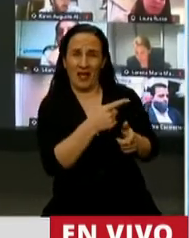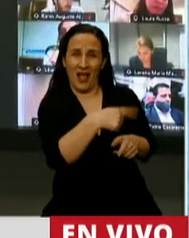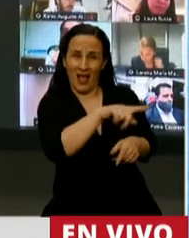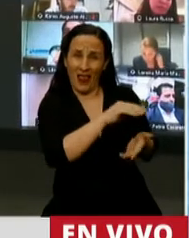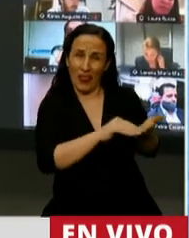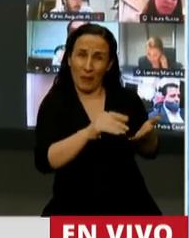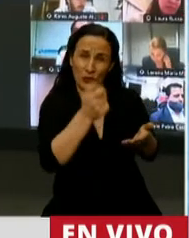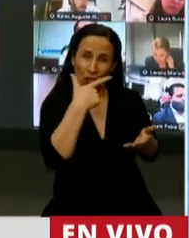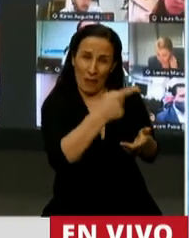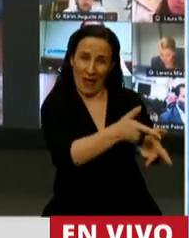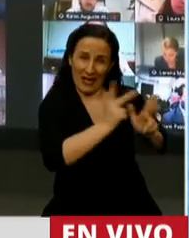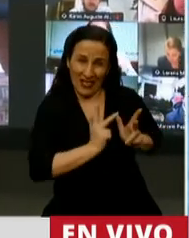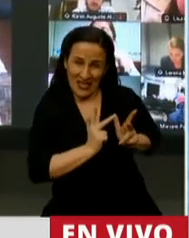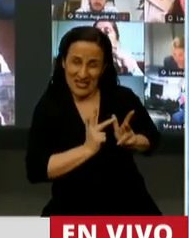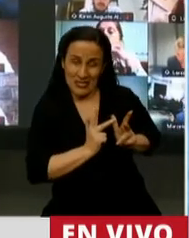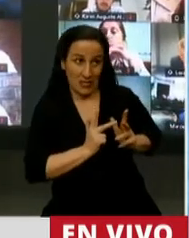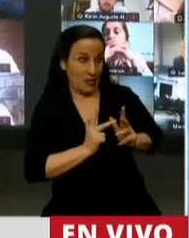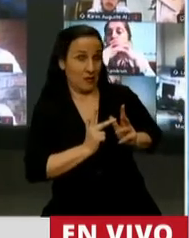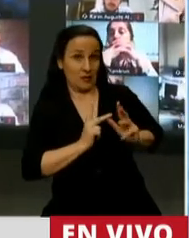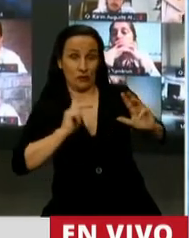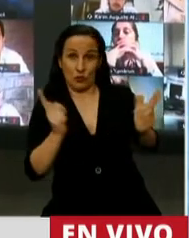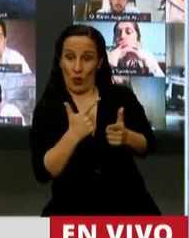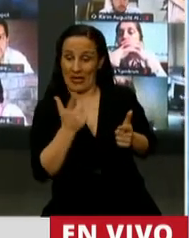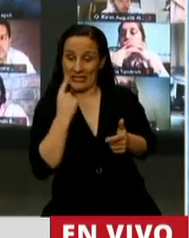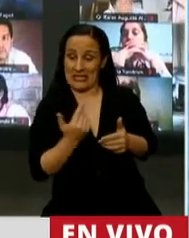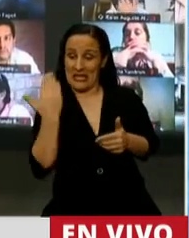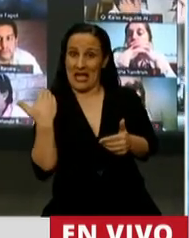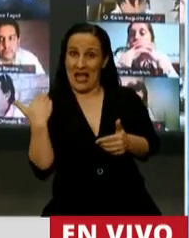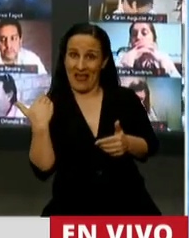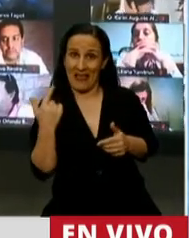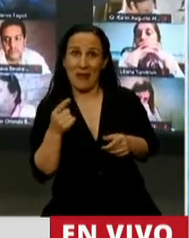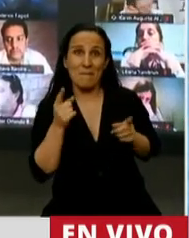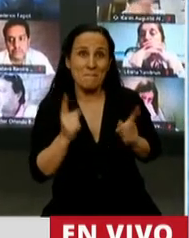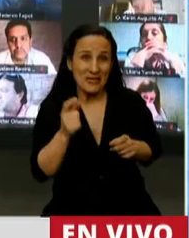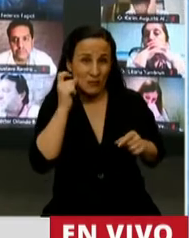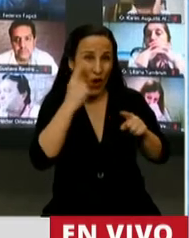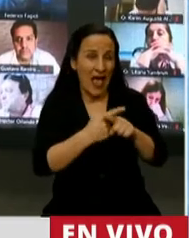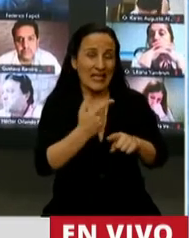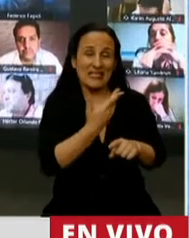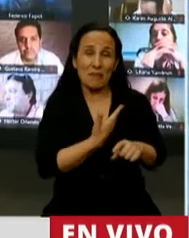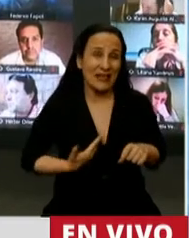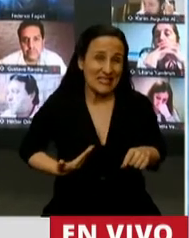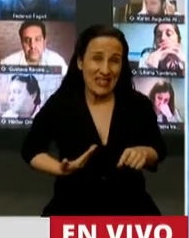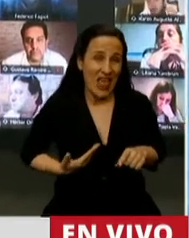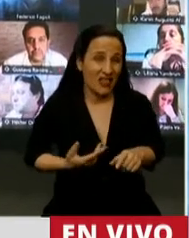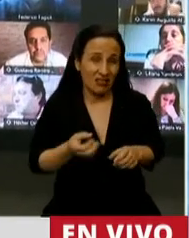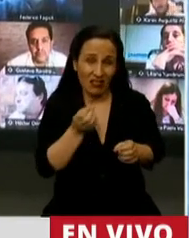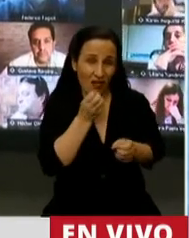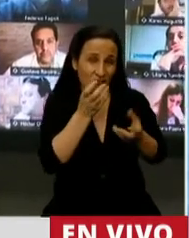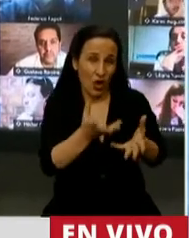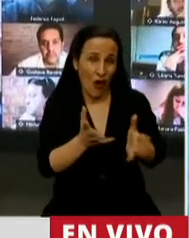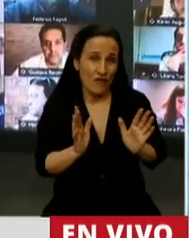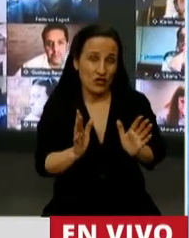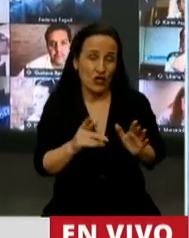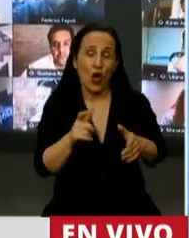los diputados de Macri. Cuando hace tan solo unos días atrás el propio expresidente se confesaba por televisión